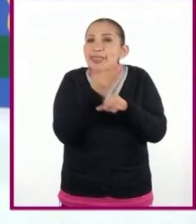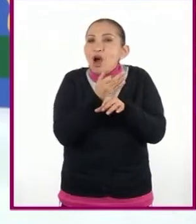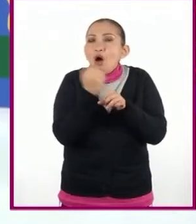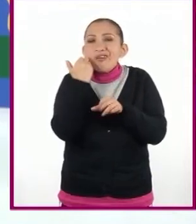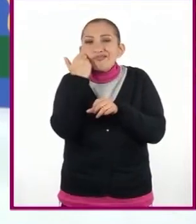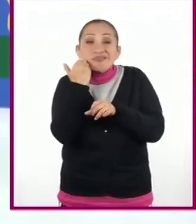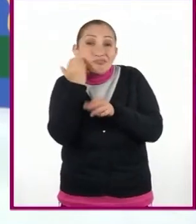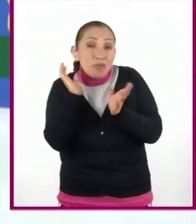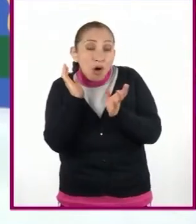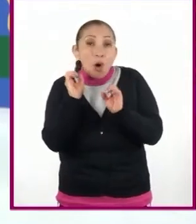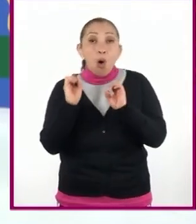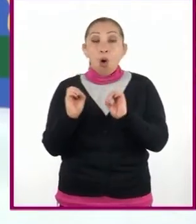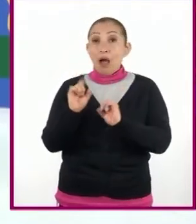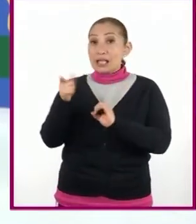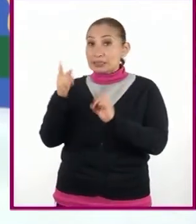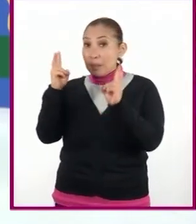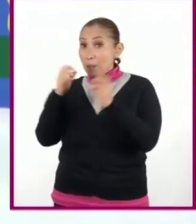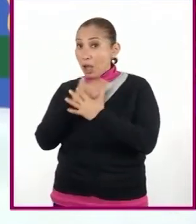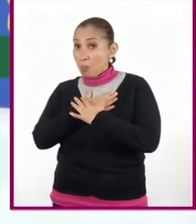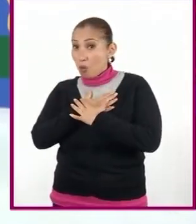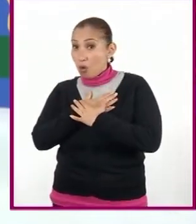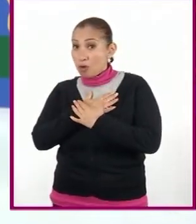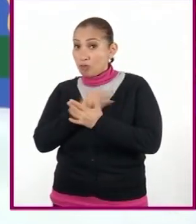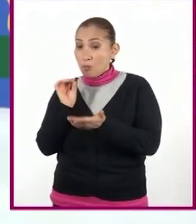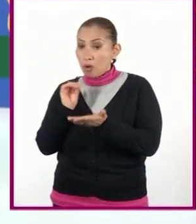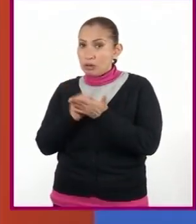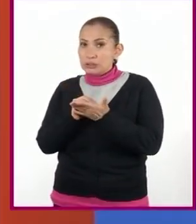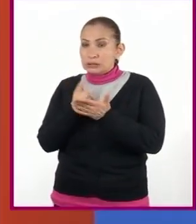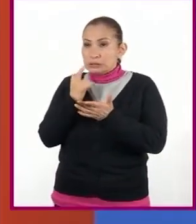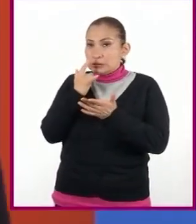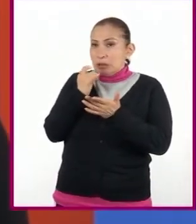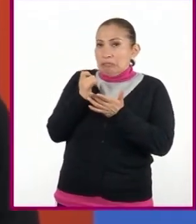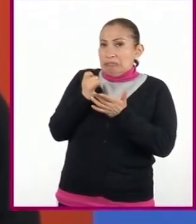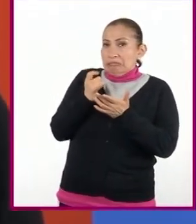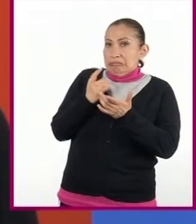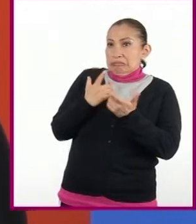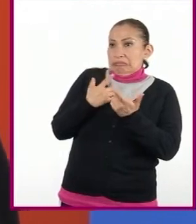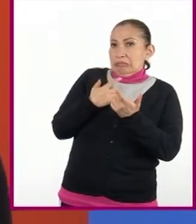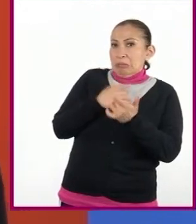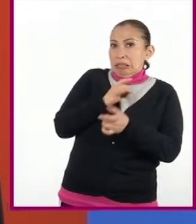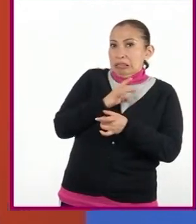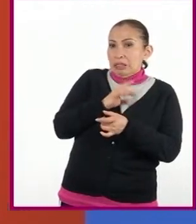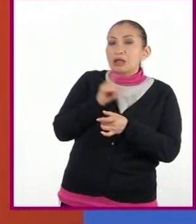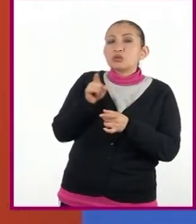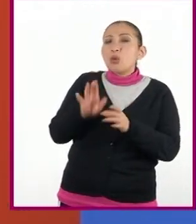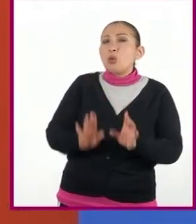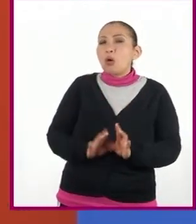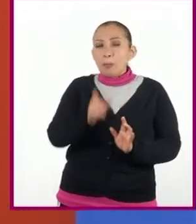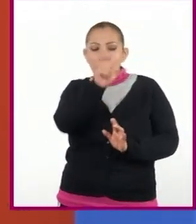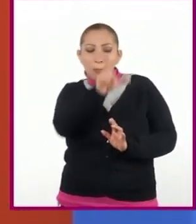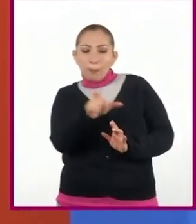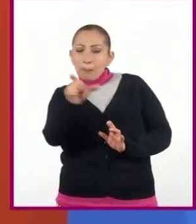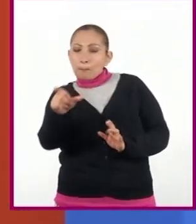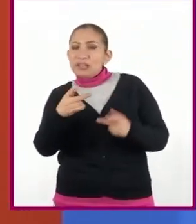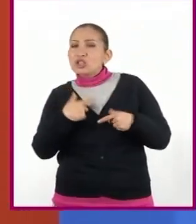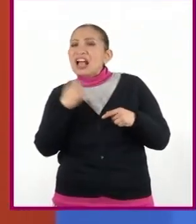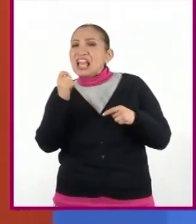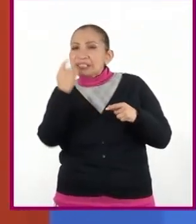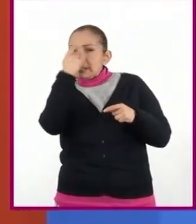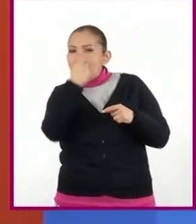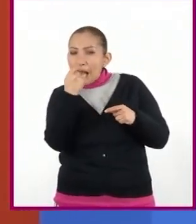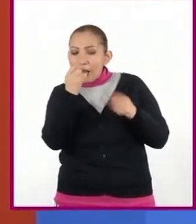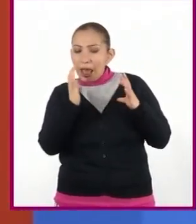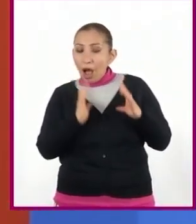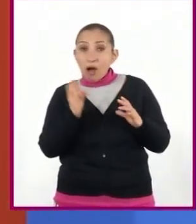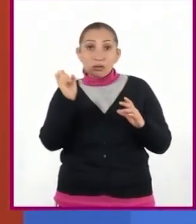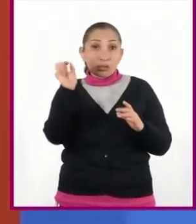tierno. Si es de amor, puedes añadirle un toque tenebroso. ¿Cómo caracterizarías a los personajes? Quizá se